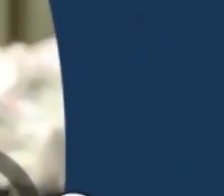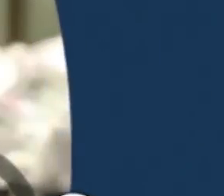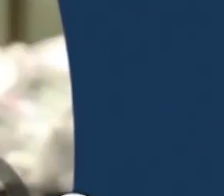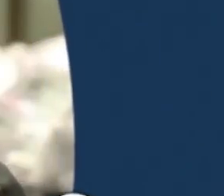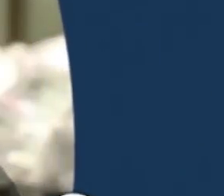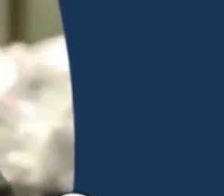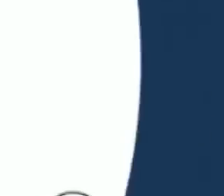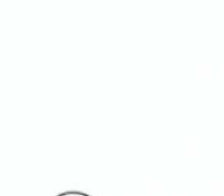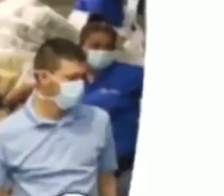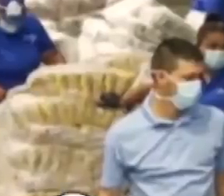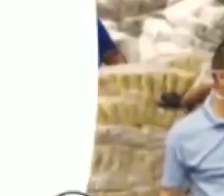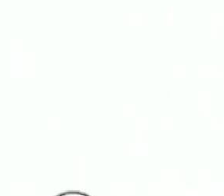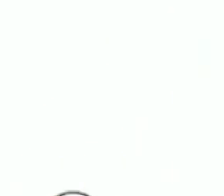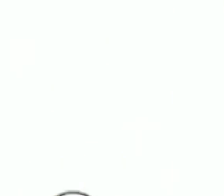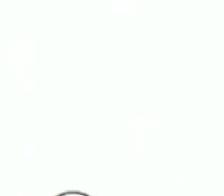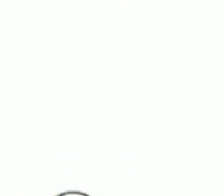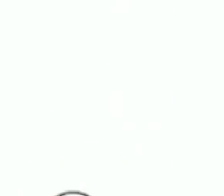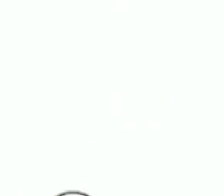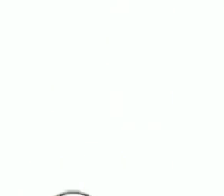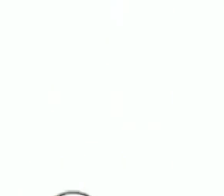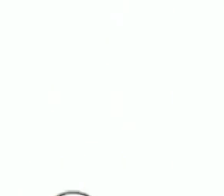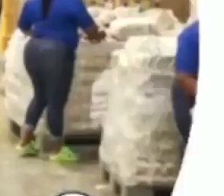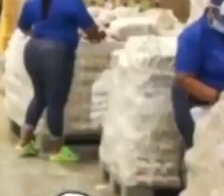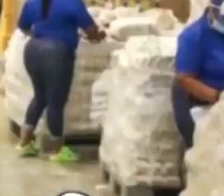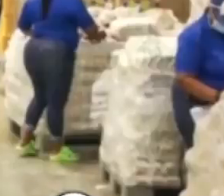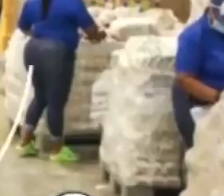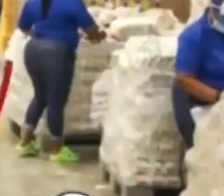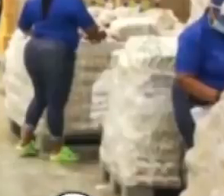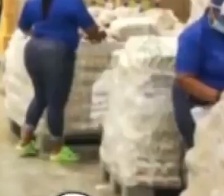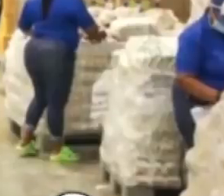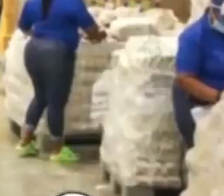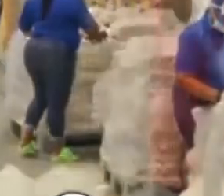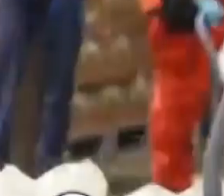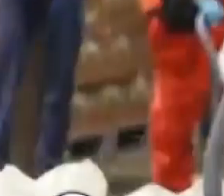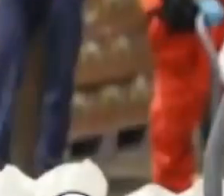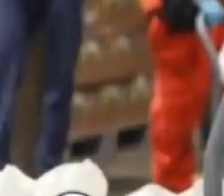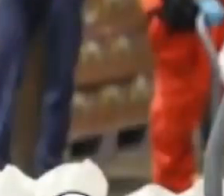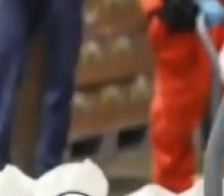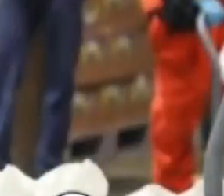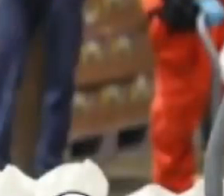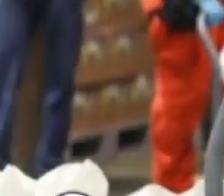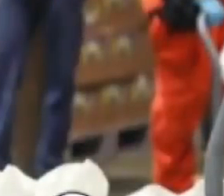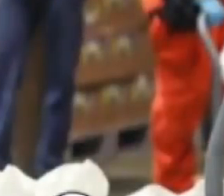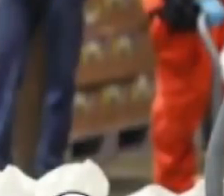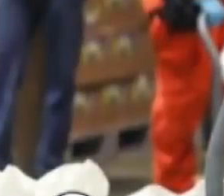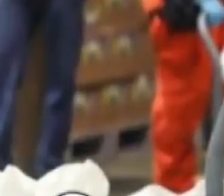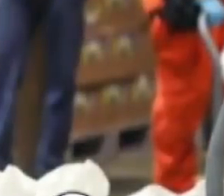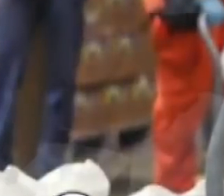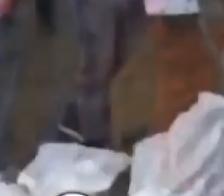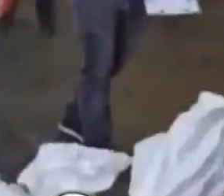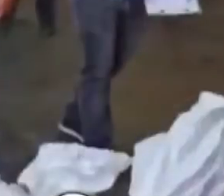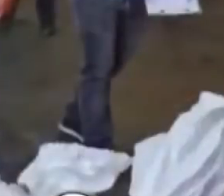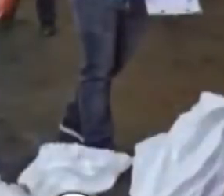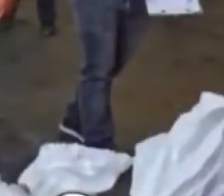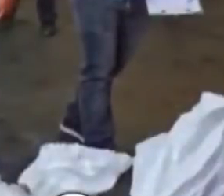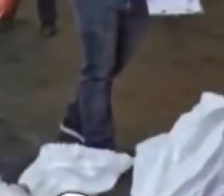No hay un corazón más grande que el de un voluntario. Panamá Solidario.